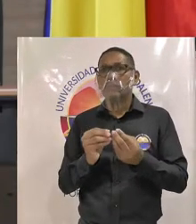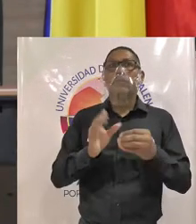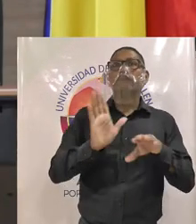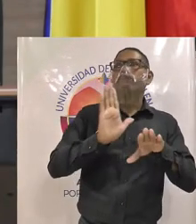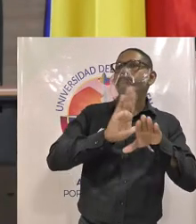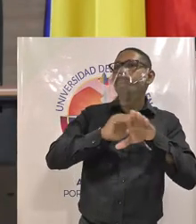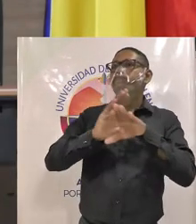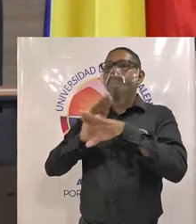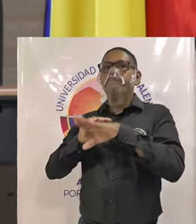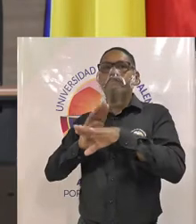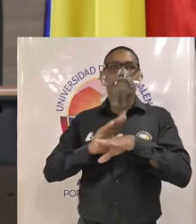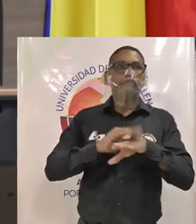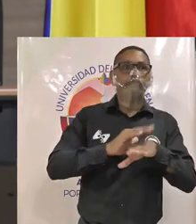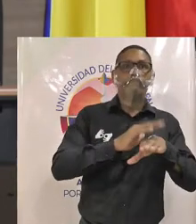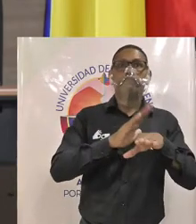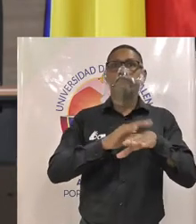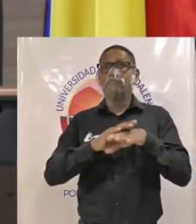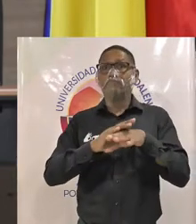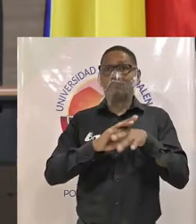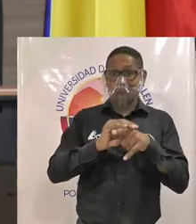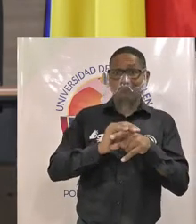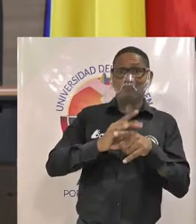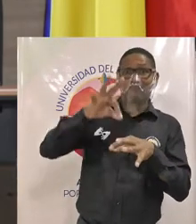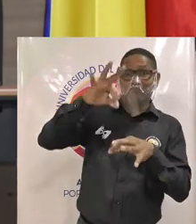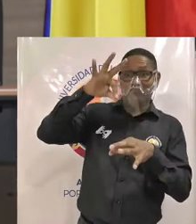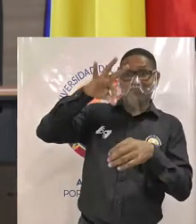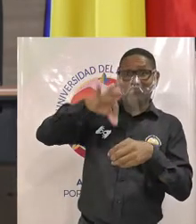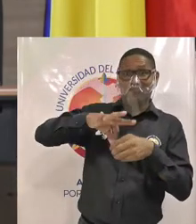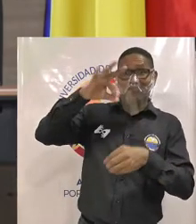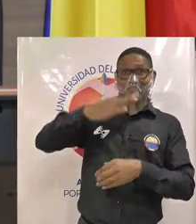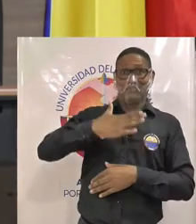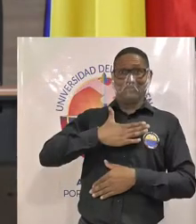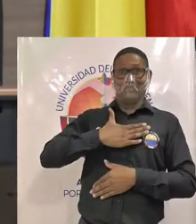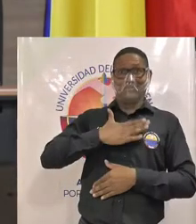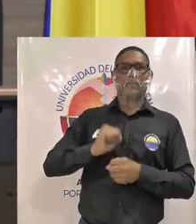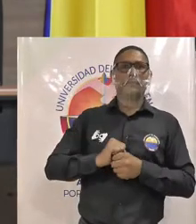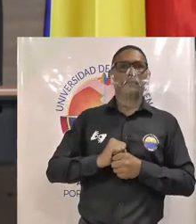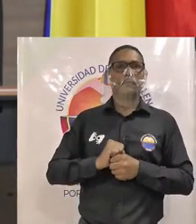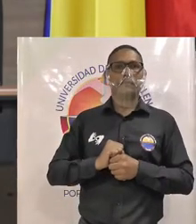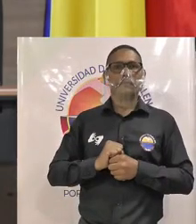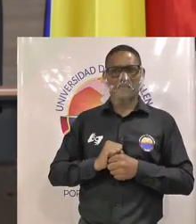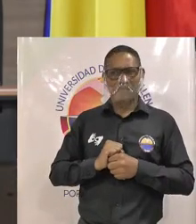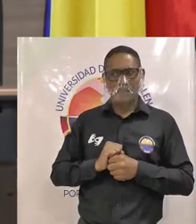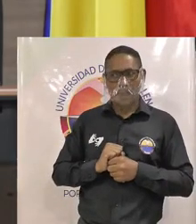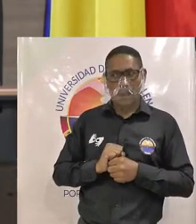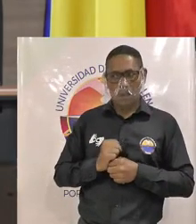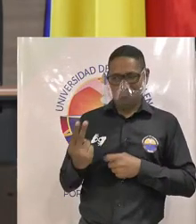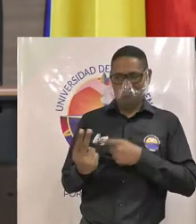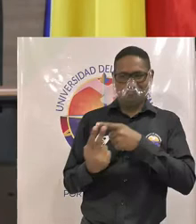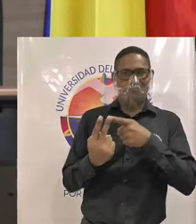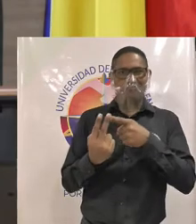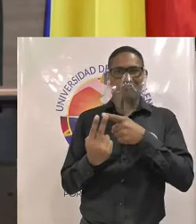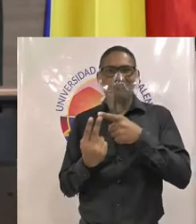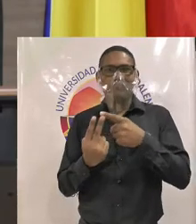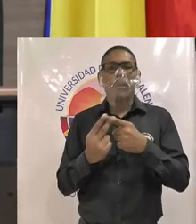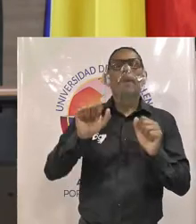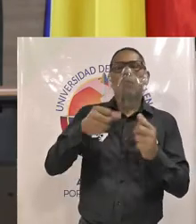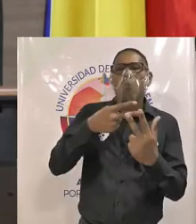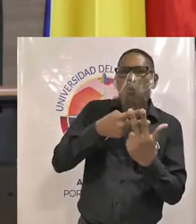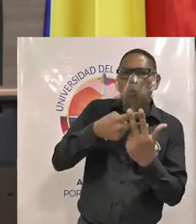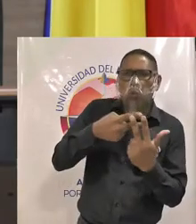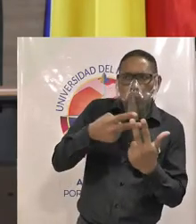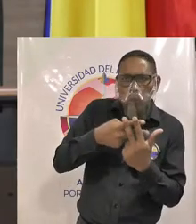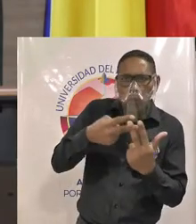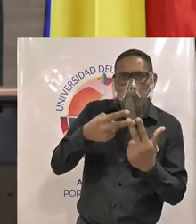auditorio para que voten por ellos las intervenciones por cada fórmula de candidatos son en orden numérico de